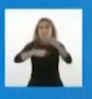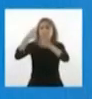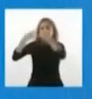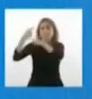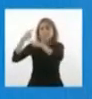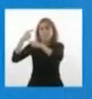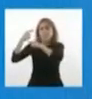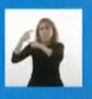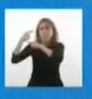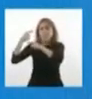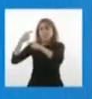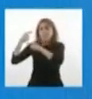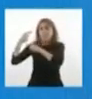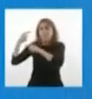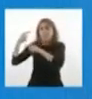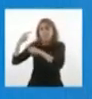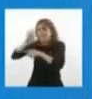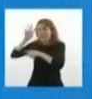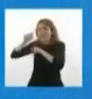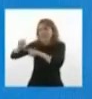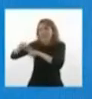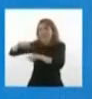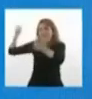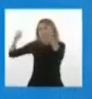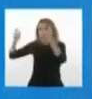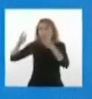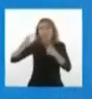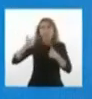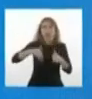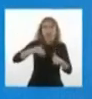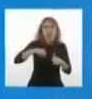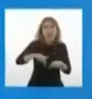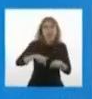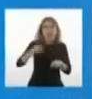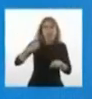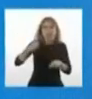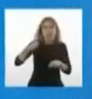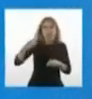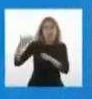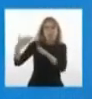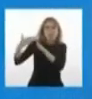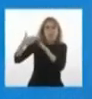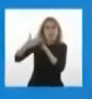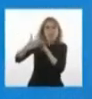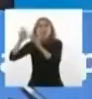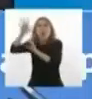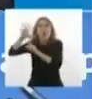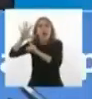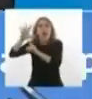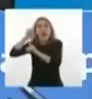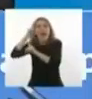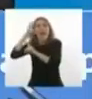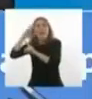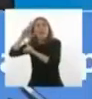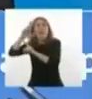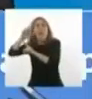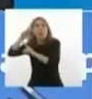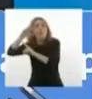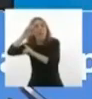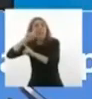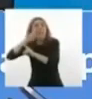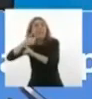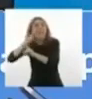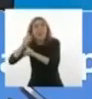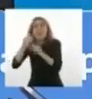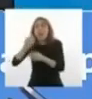descienden de los barcos. Este es el juego de palabras que utilizó el poeta, hablando de descender. Y